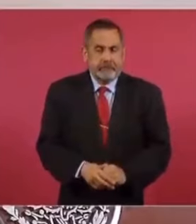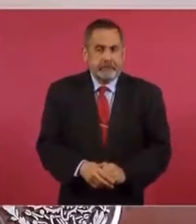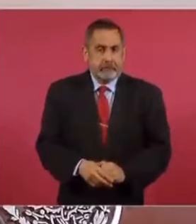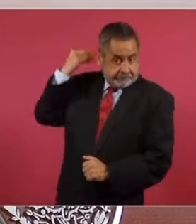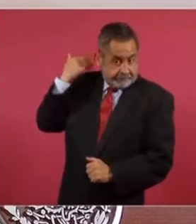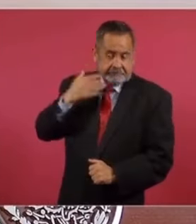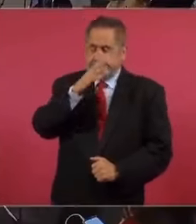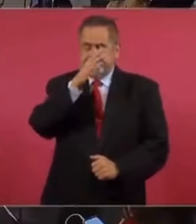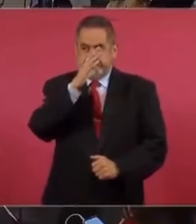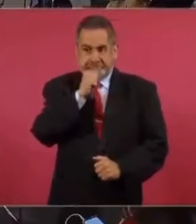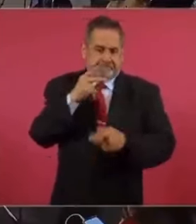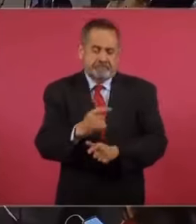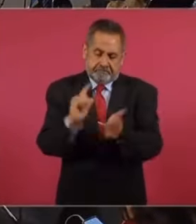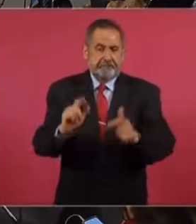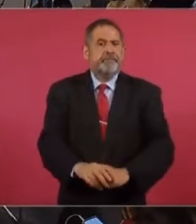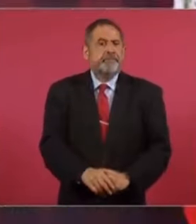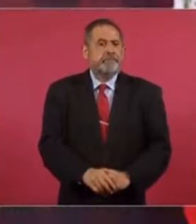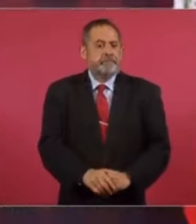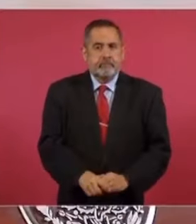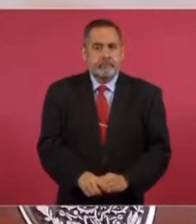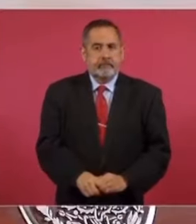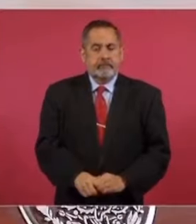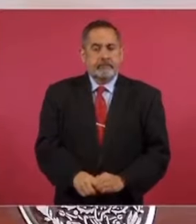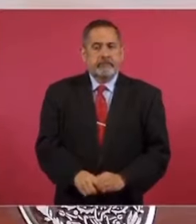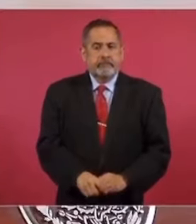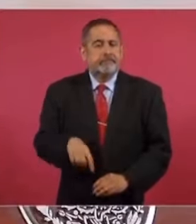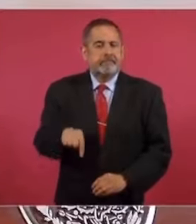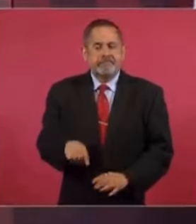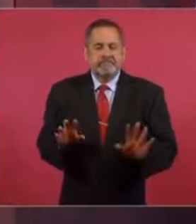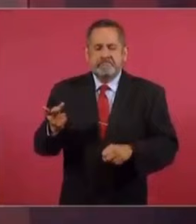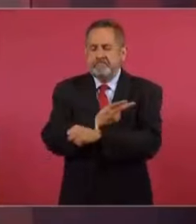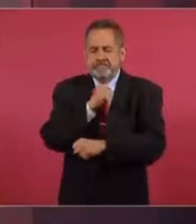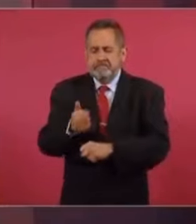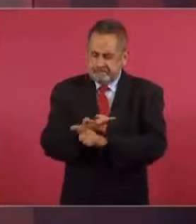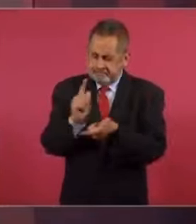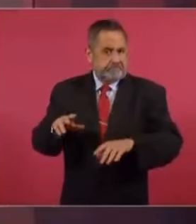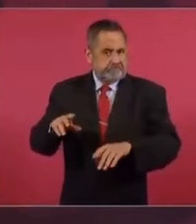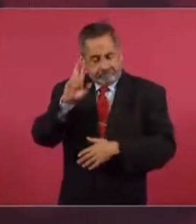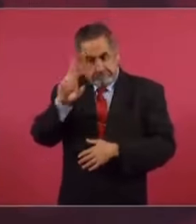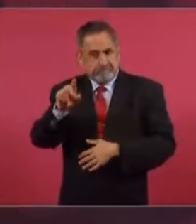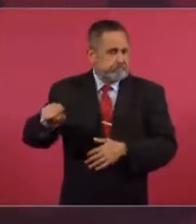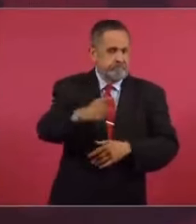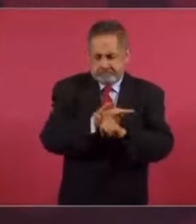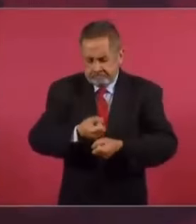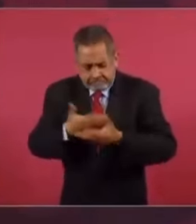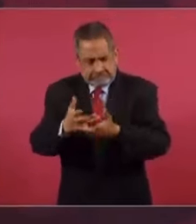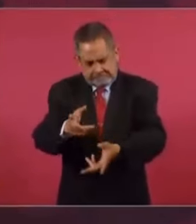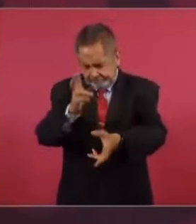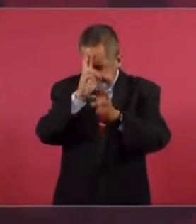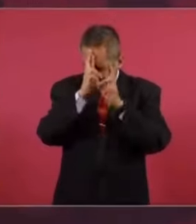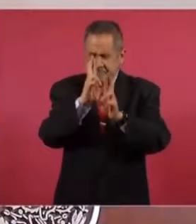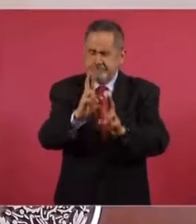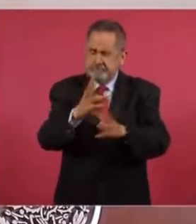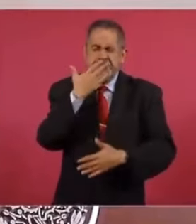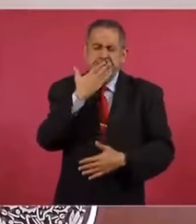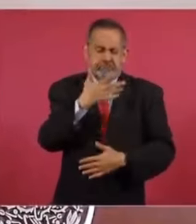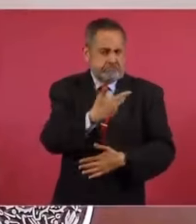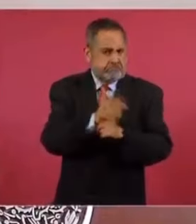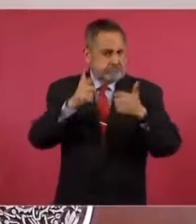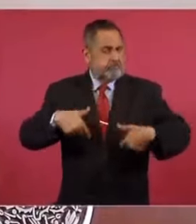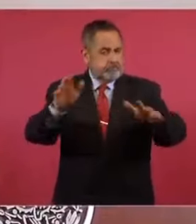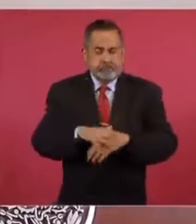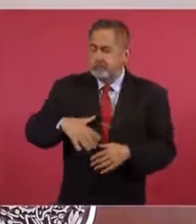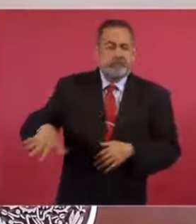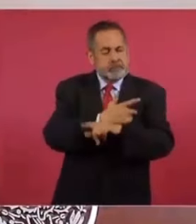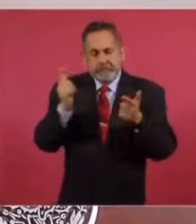Eso antes no se veía. De aquí no pasa nada, se respeta. Es sagrado la libertad en